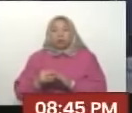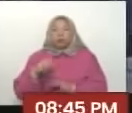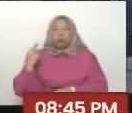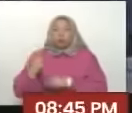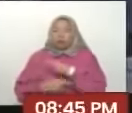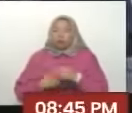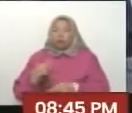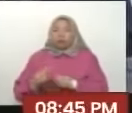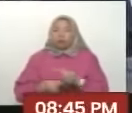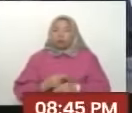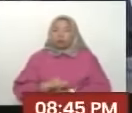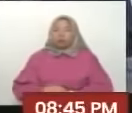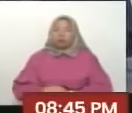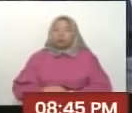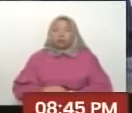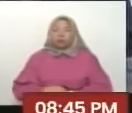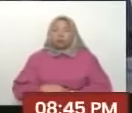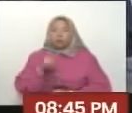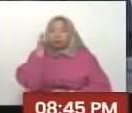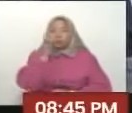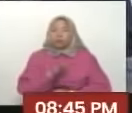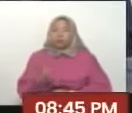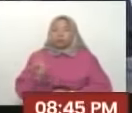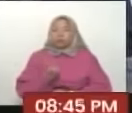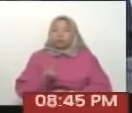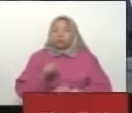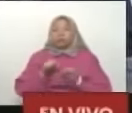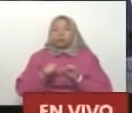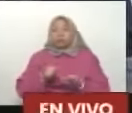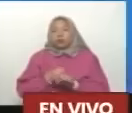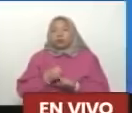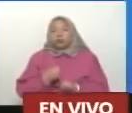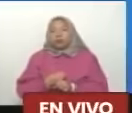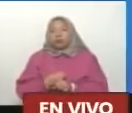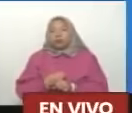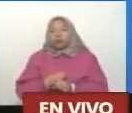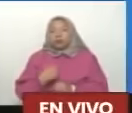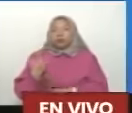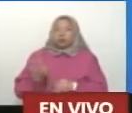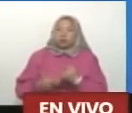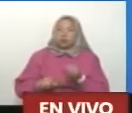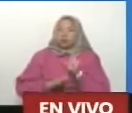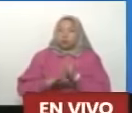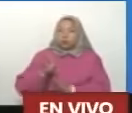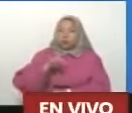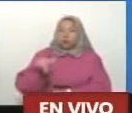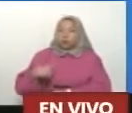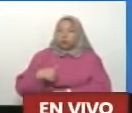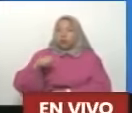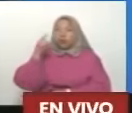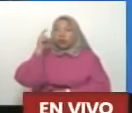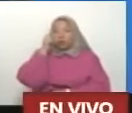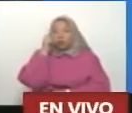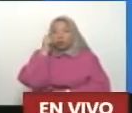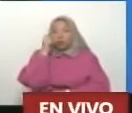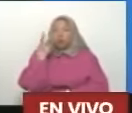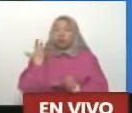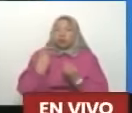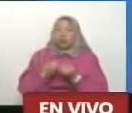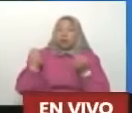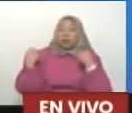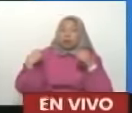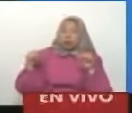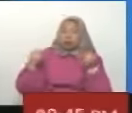revolución que el pueblo conduce, dirige y va desarrollando día a día. Creo que pasar a la